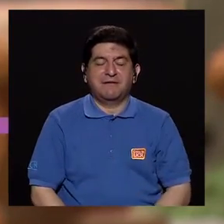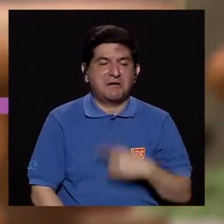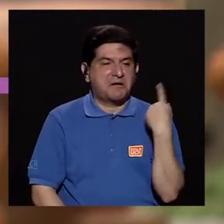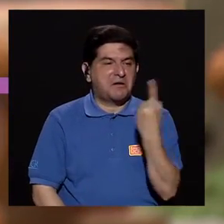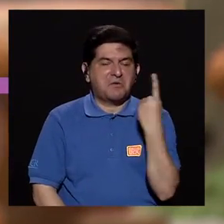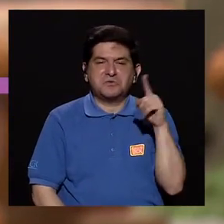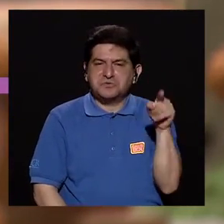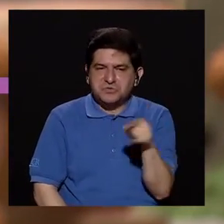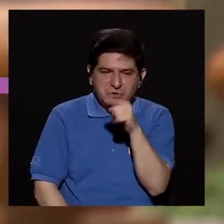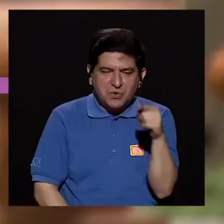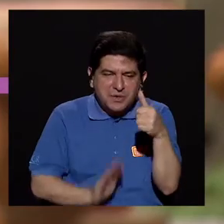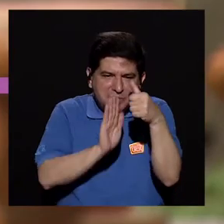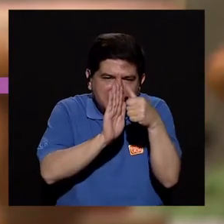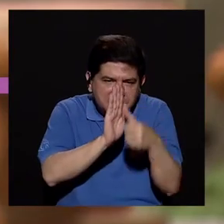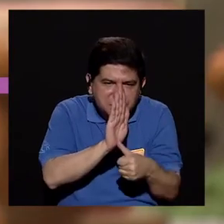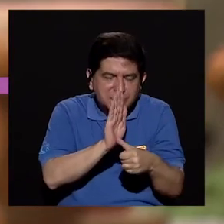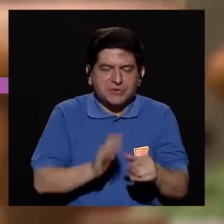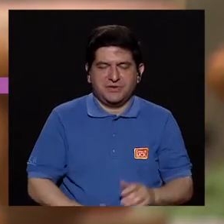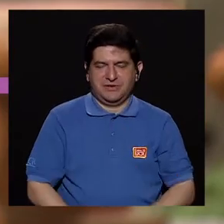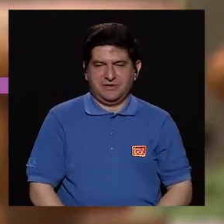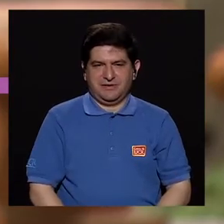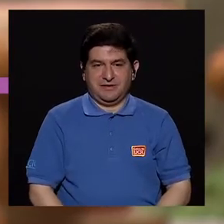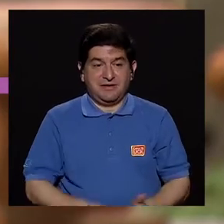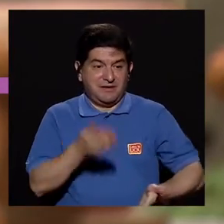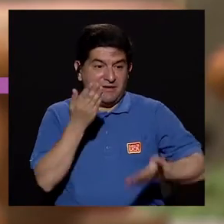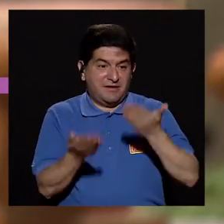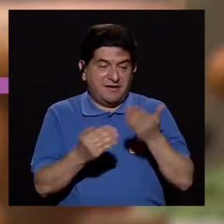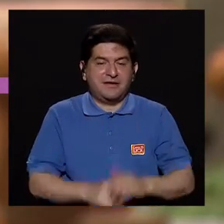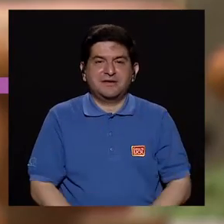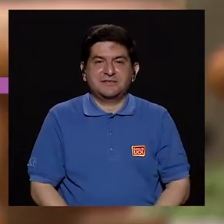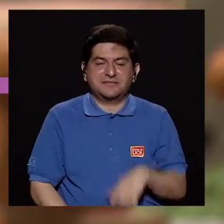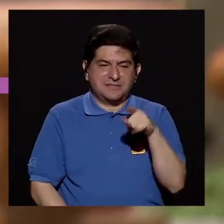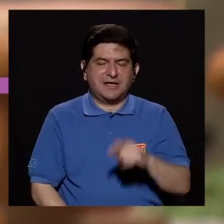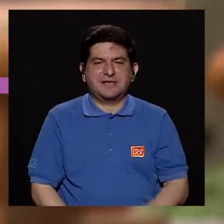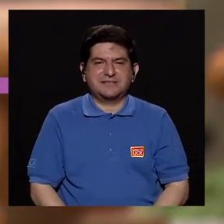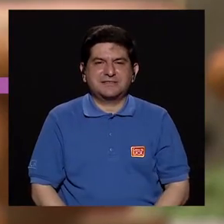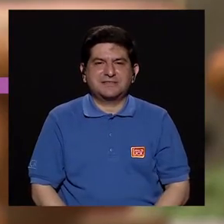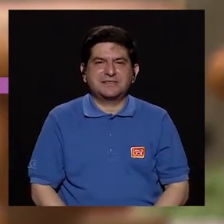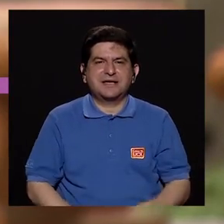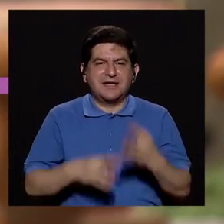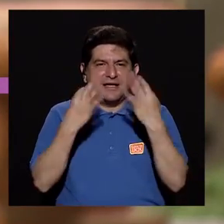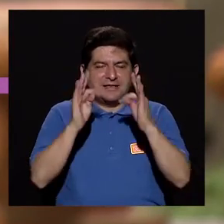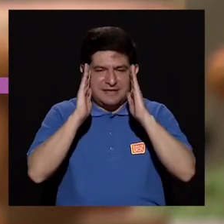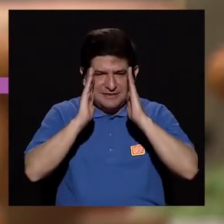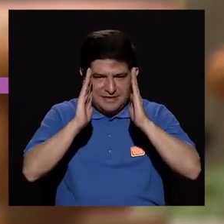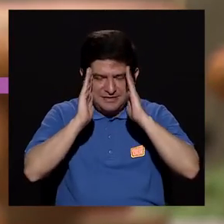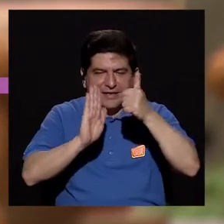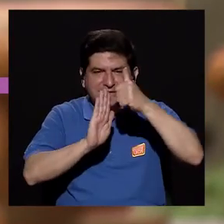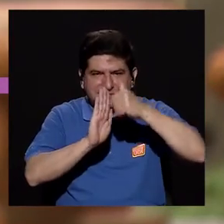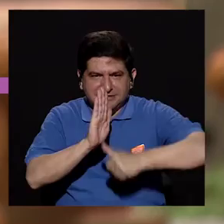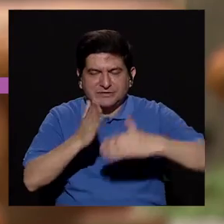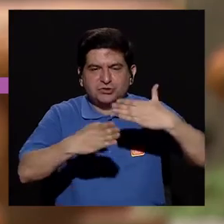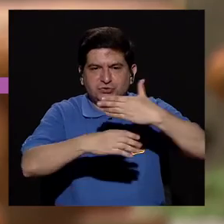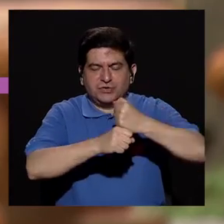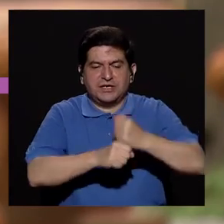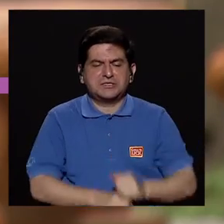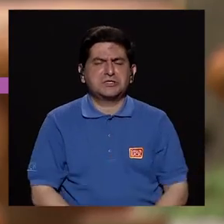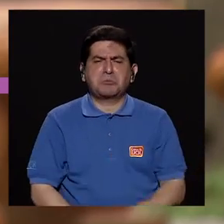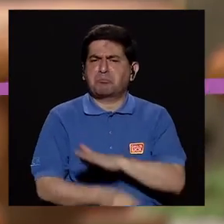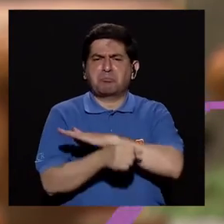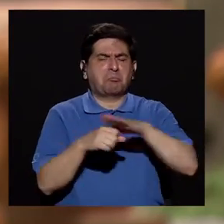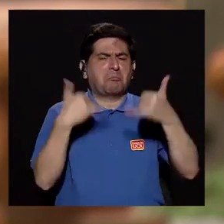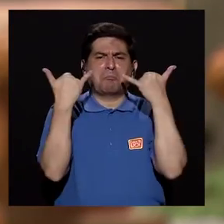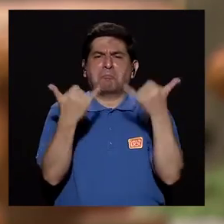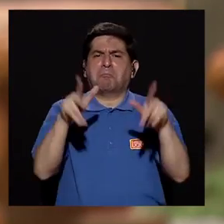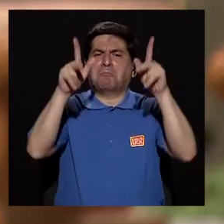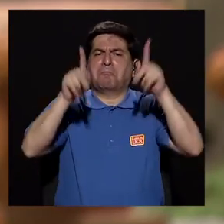con solo quitarlo quirúrgicamente, o hacer una cirugía y hacer una ampliación de márgenes, o abordarlo quirúrgicamente, eso puede ser